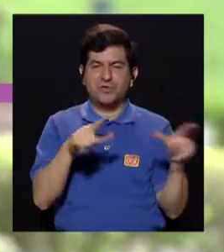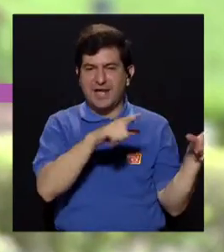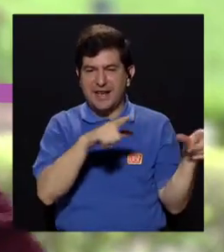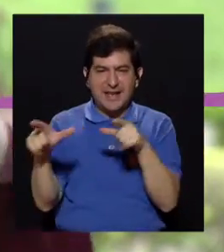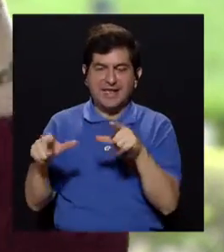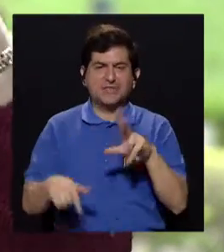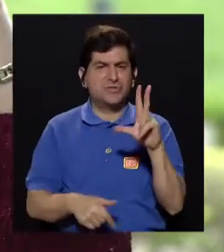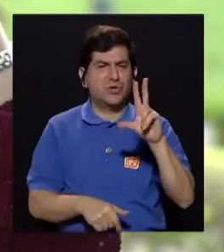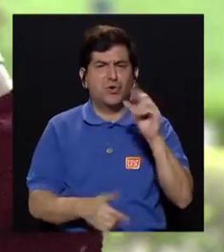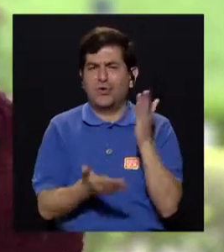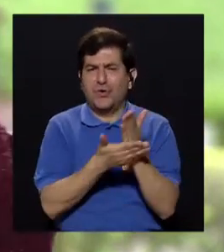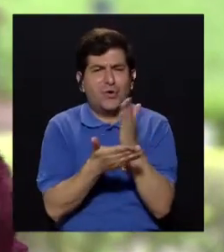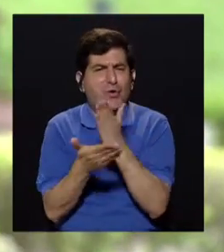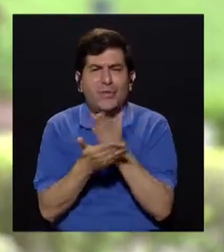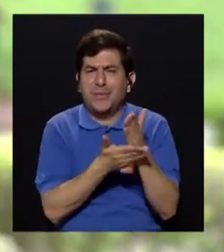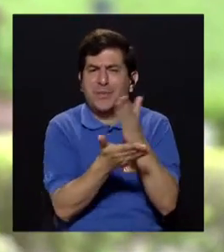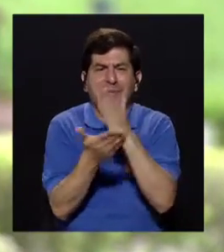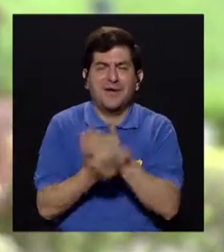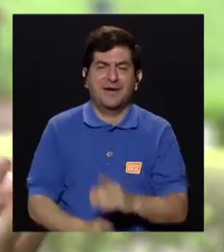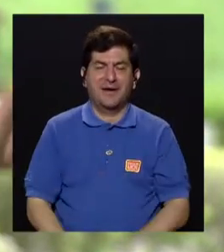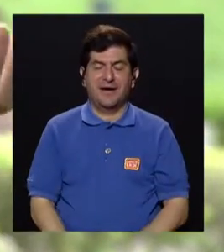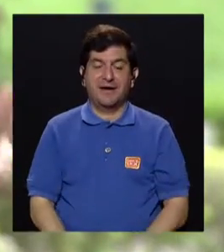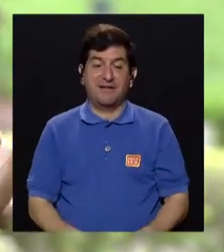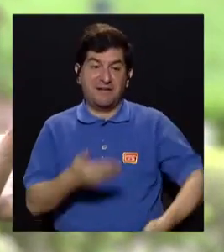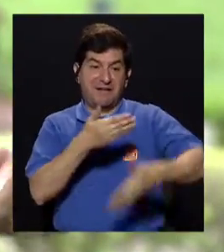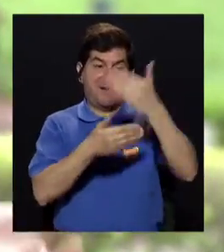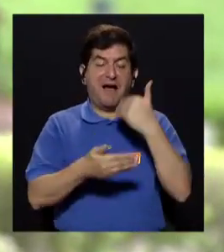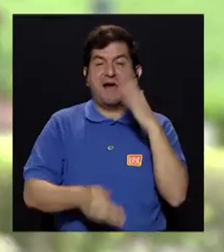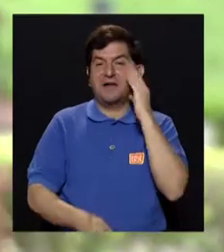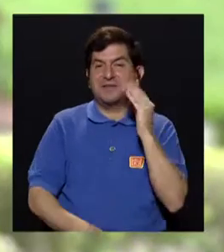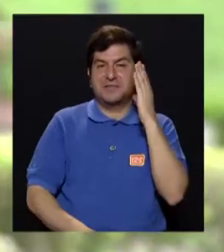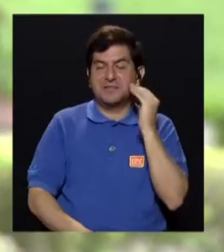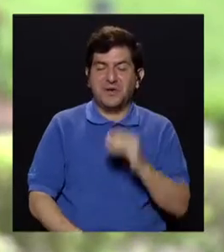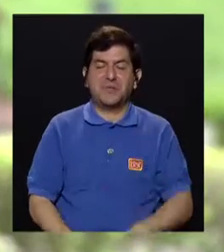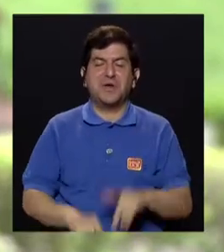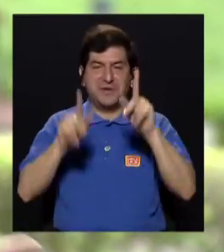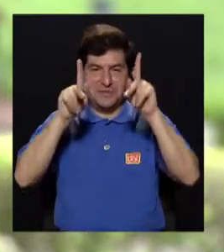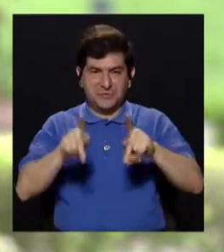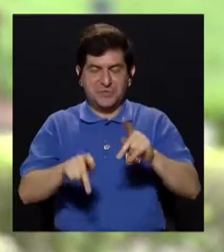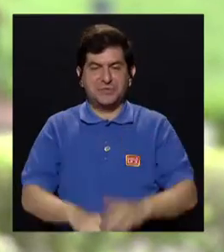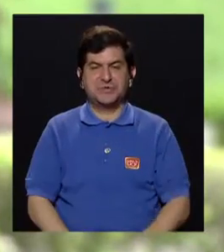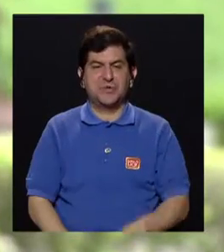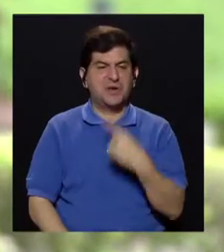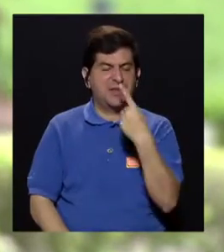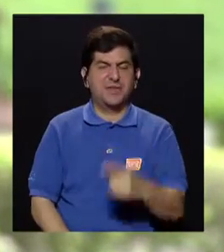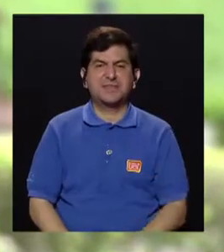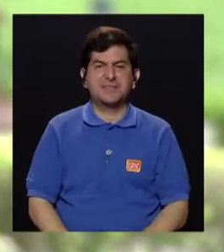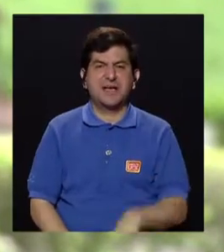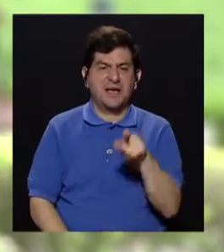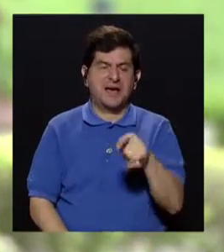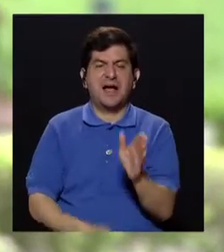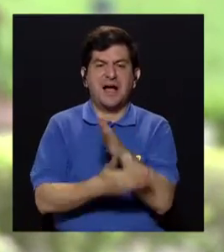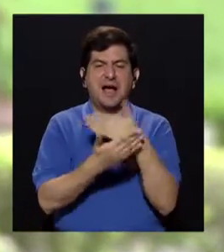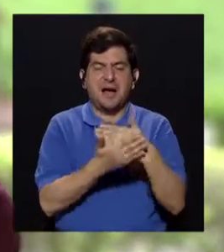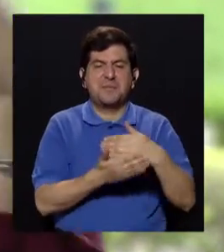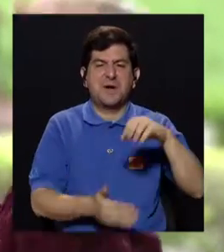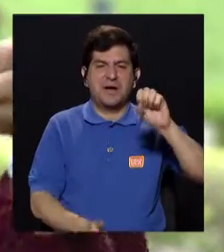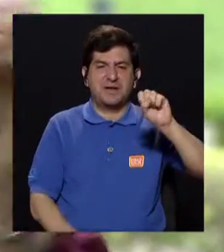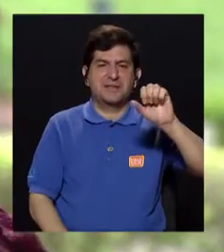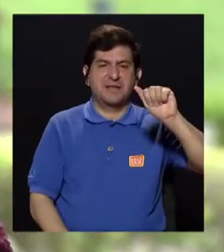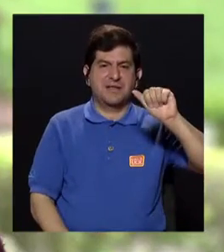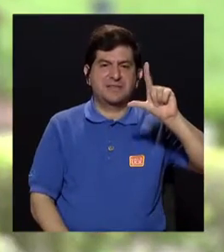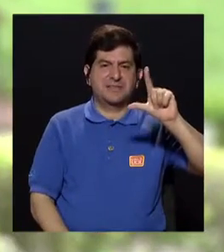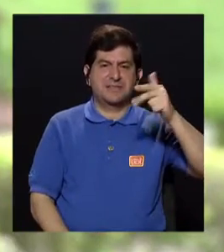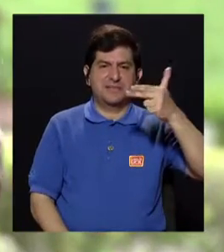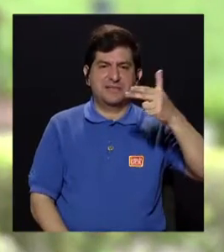y en bolsita, ya nada de picar. Y antes me imagino que nuestros abuelos, nuestros antepasados iban y decían un pedazo de sachichón y se lo